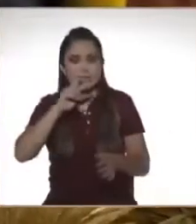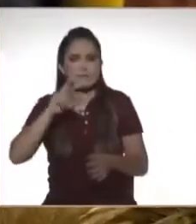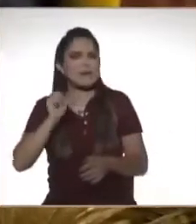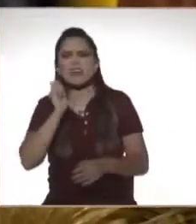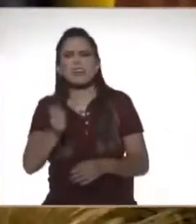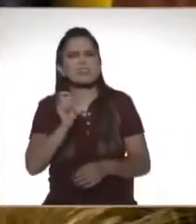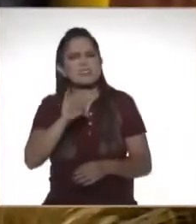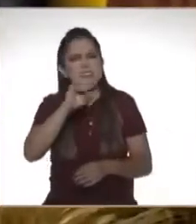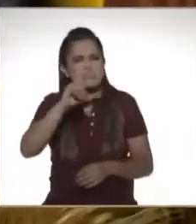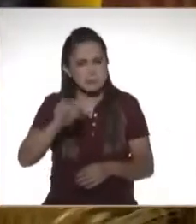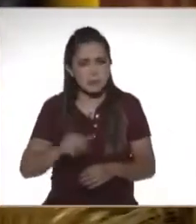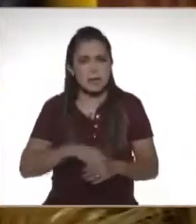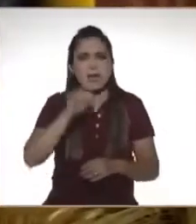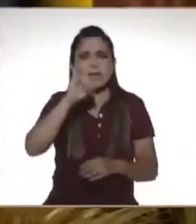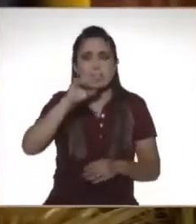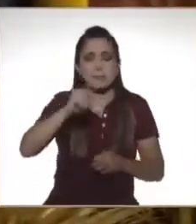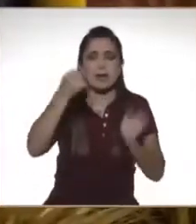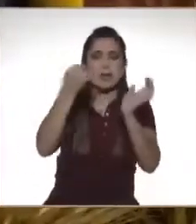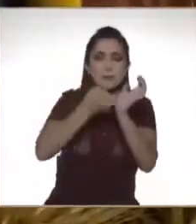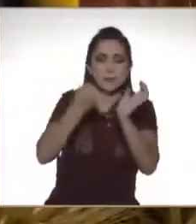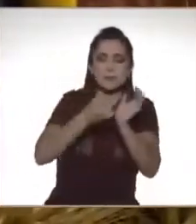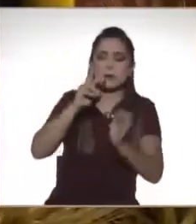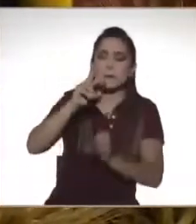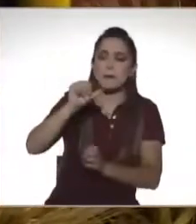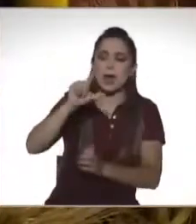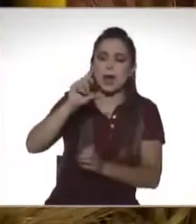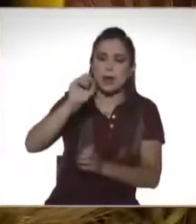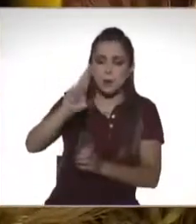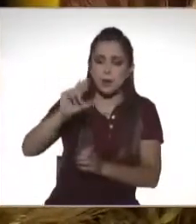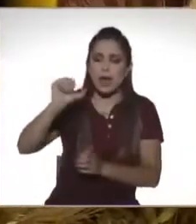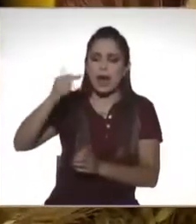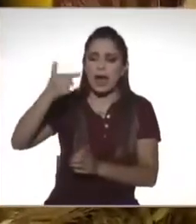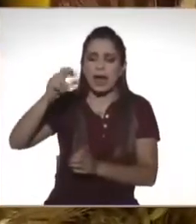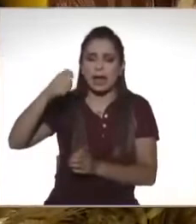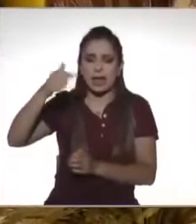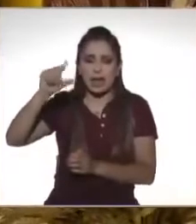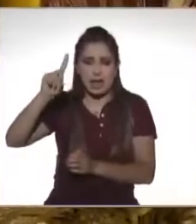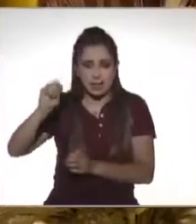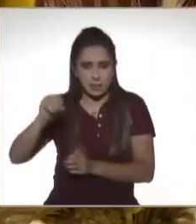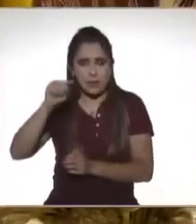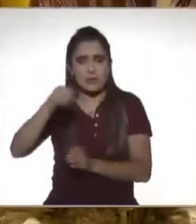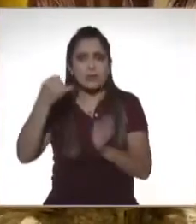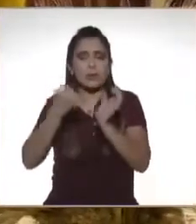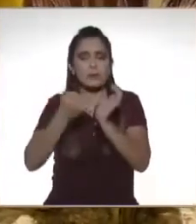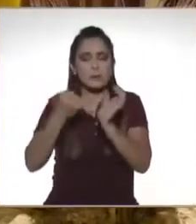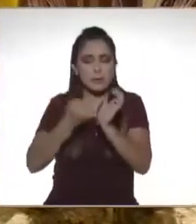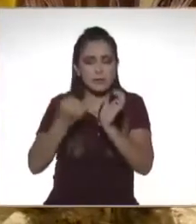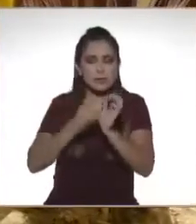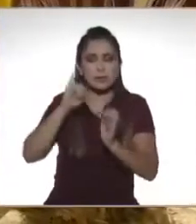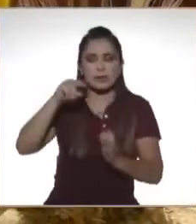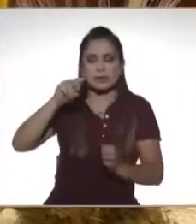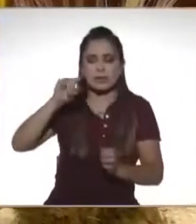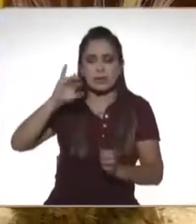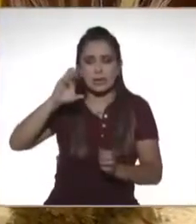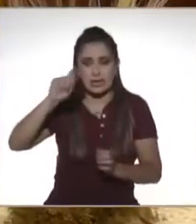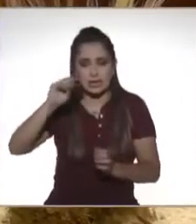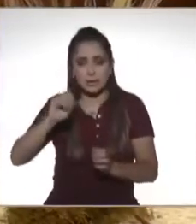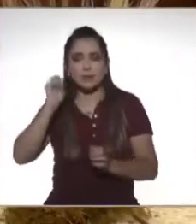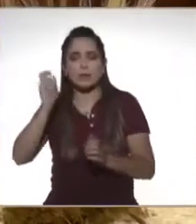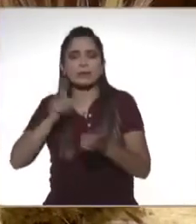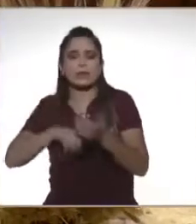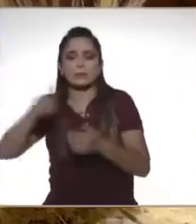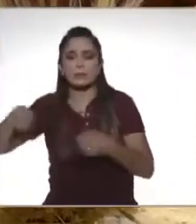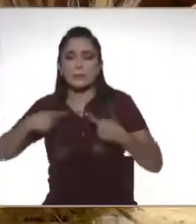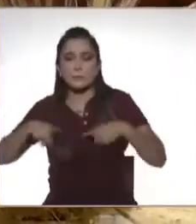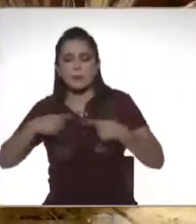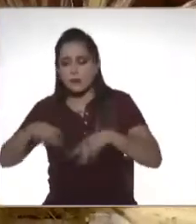IVA? ¿A nos referimos cuando hablamos El IVA es el impuesto al valor agregado. Es un impuesto indirecto que, pues, grava actos o actividades. Es decir,